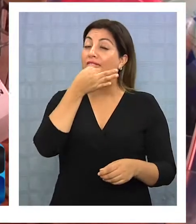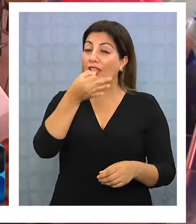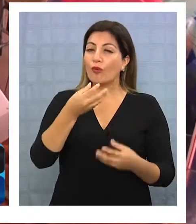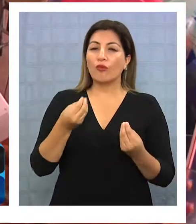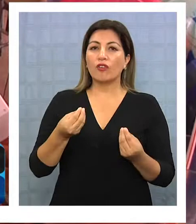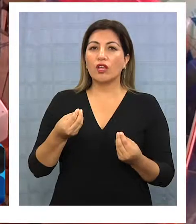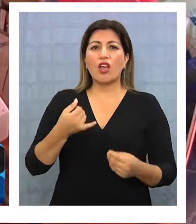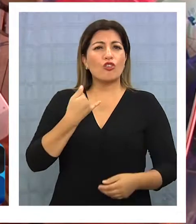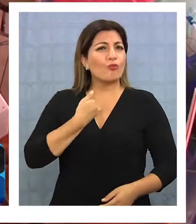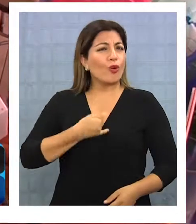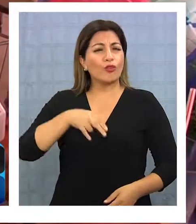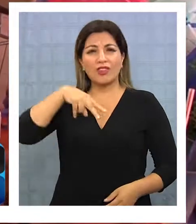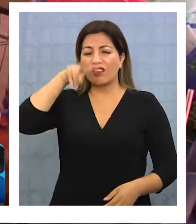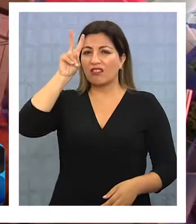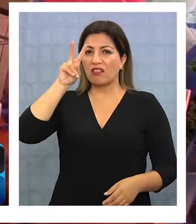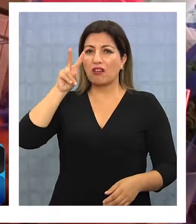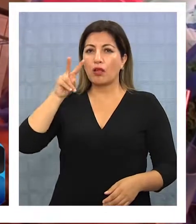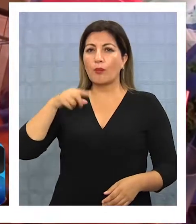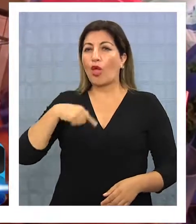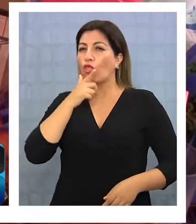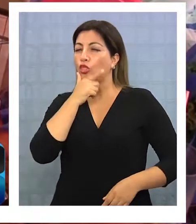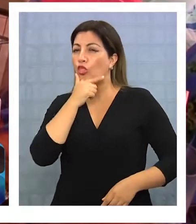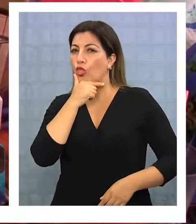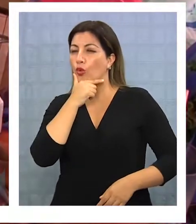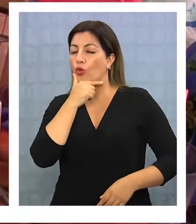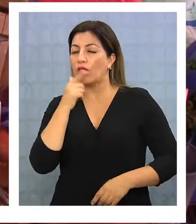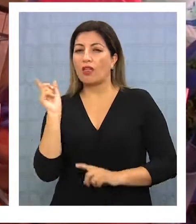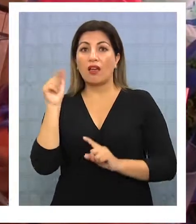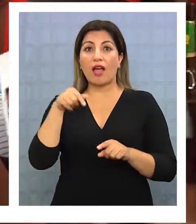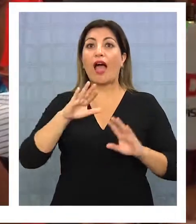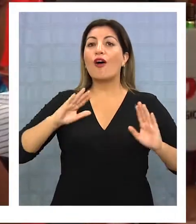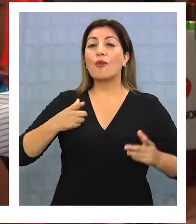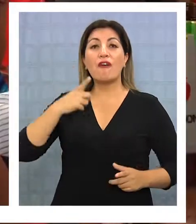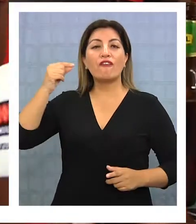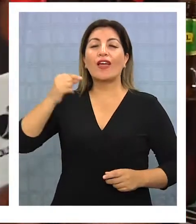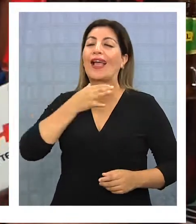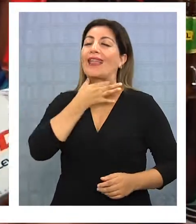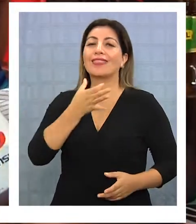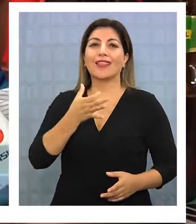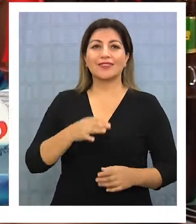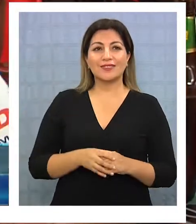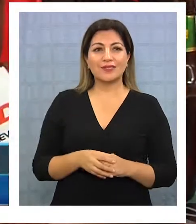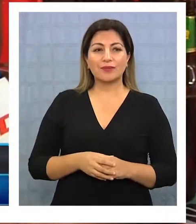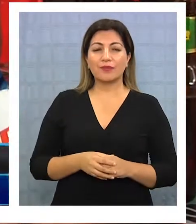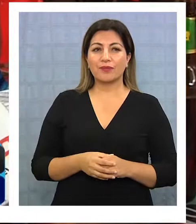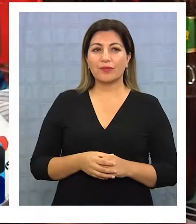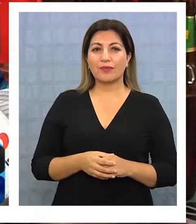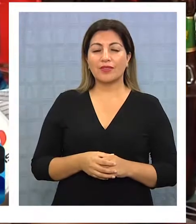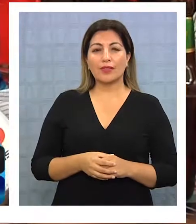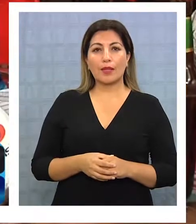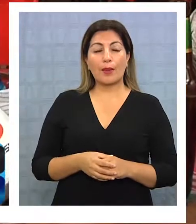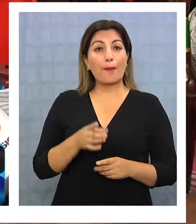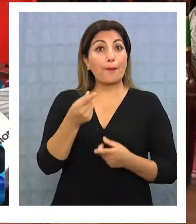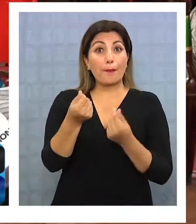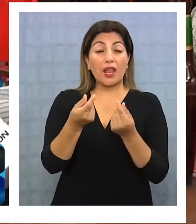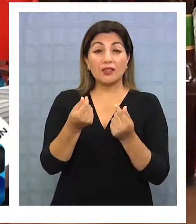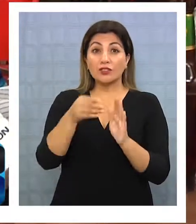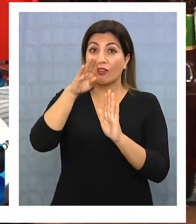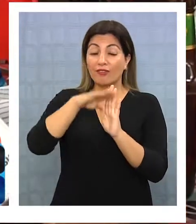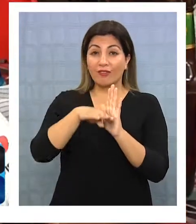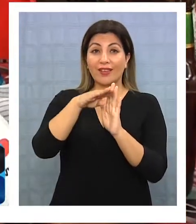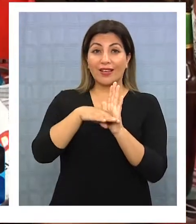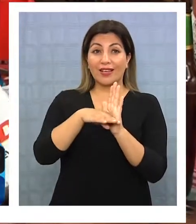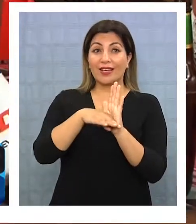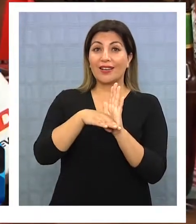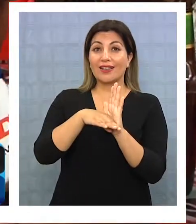maneras. A mí no me gusta el norte, vine así por curiosidad, pero me voy a encantar. ¿Y acá en el mercado qué ha podido ver? Bueno, la oferta y sobre todo